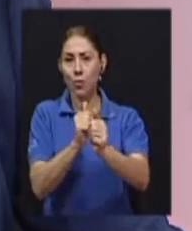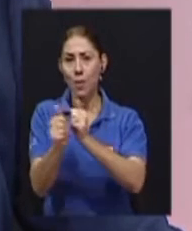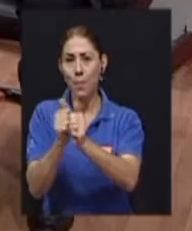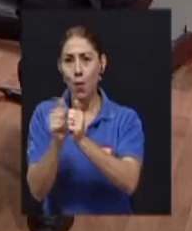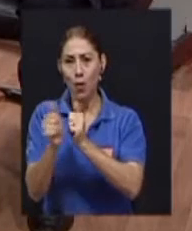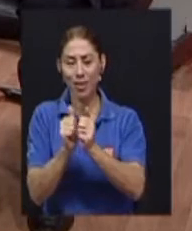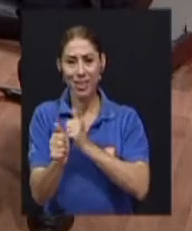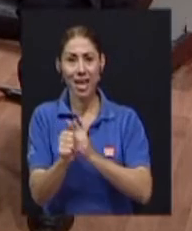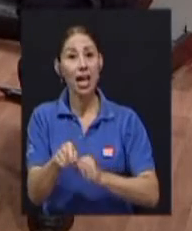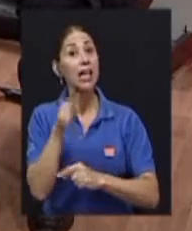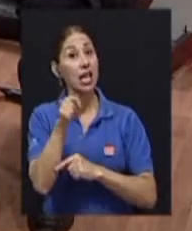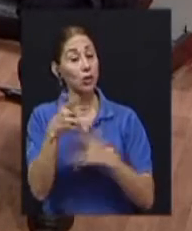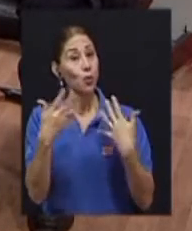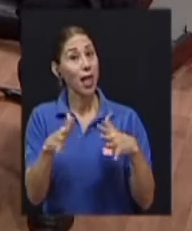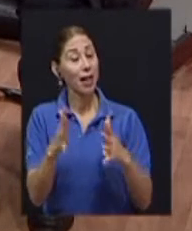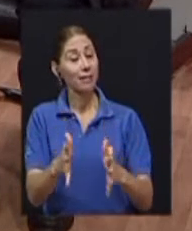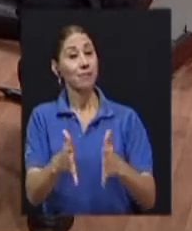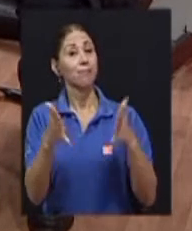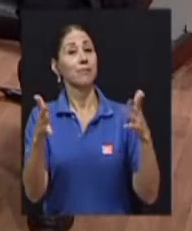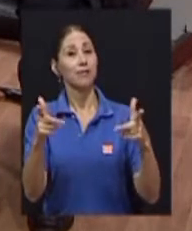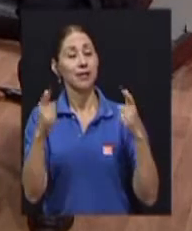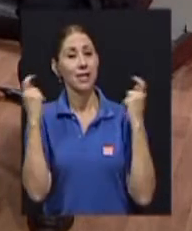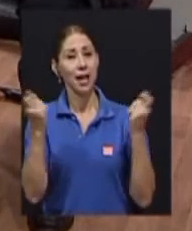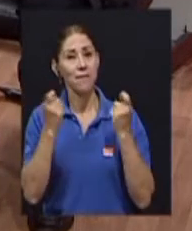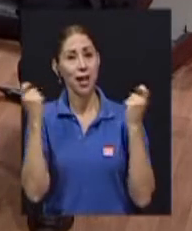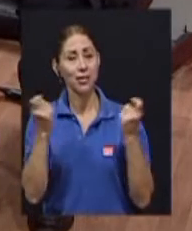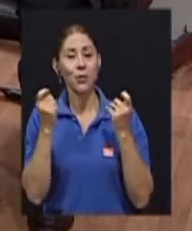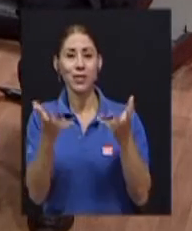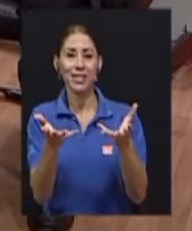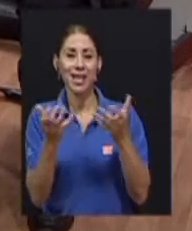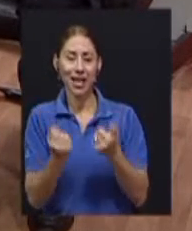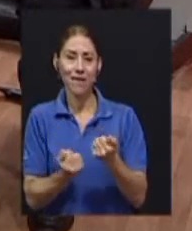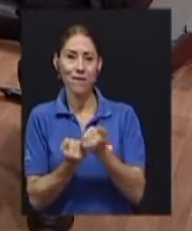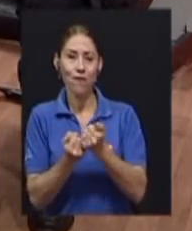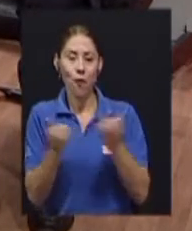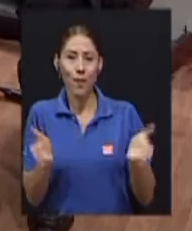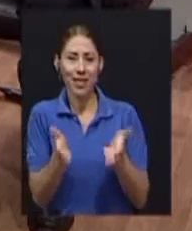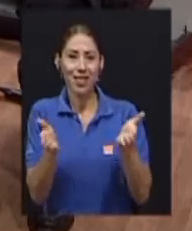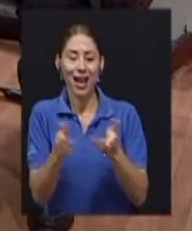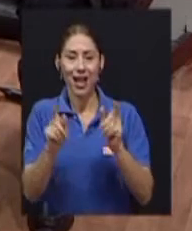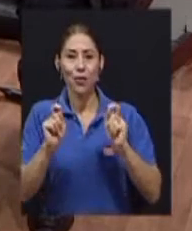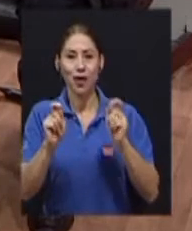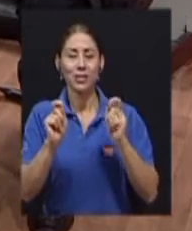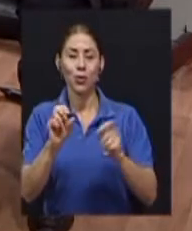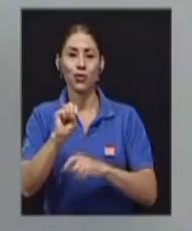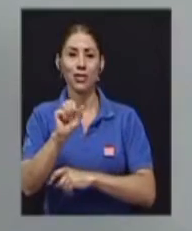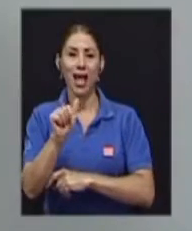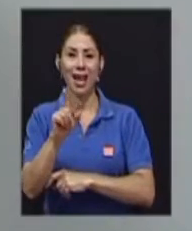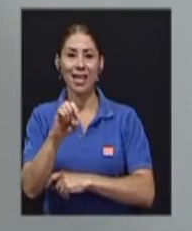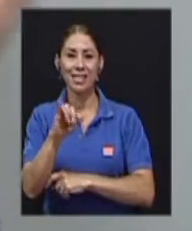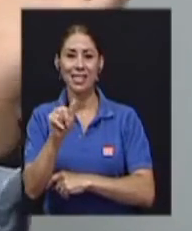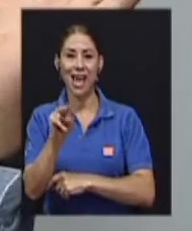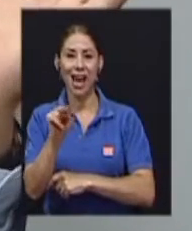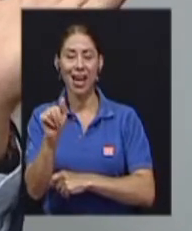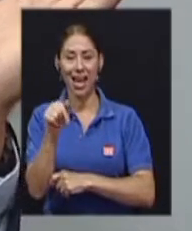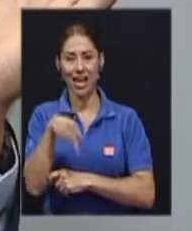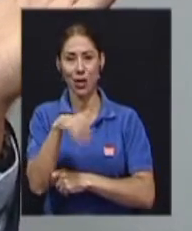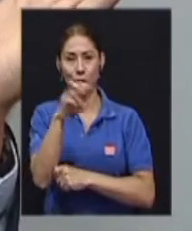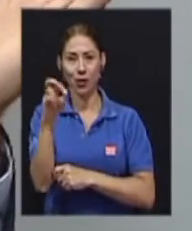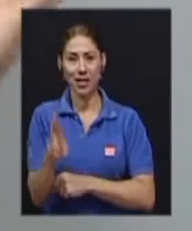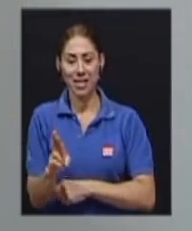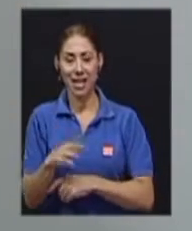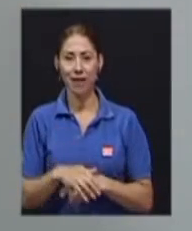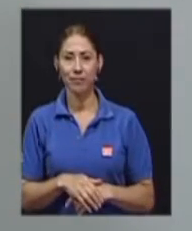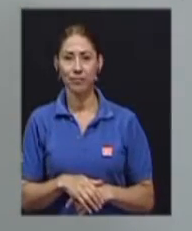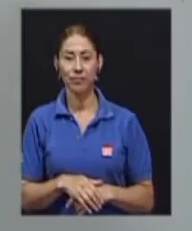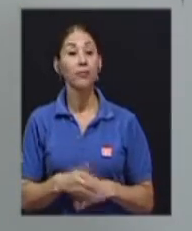de las grandes celebraciones que quiere fomentar la educación salisiana en Costa Rica. Qué importante, y bueno, uno